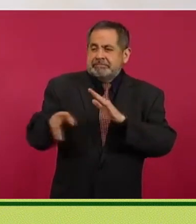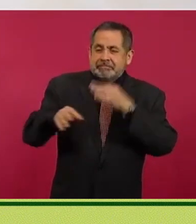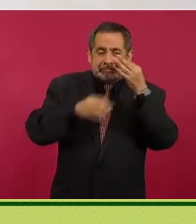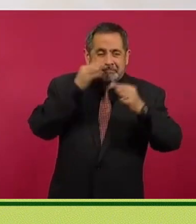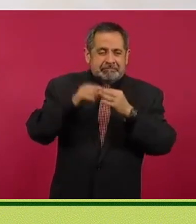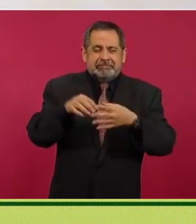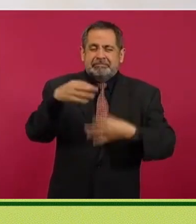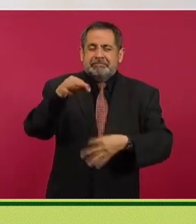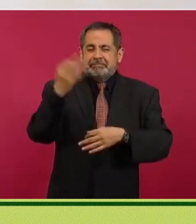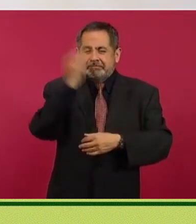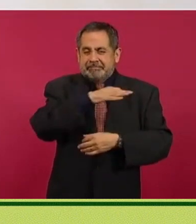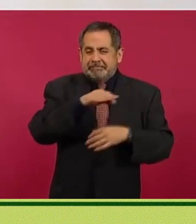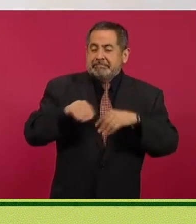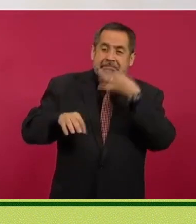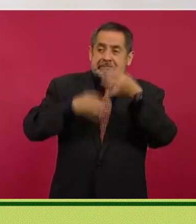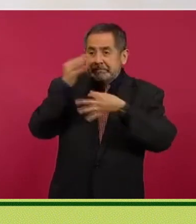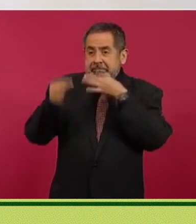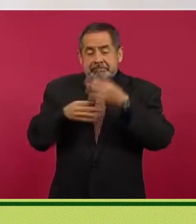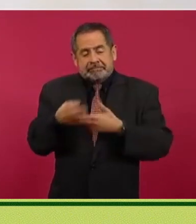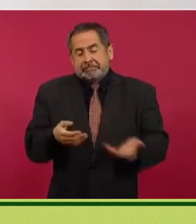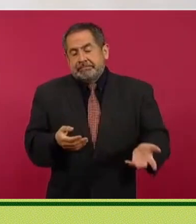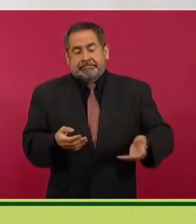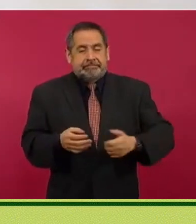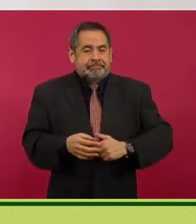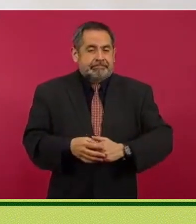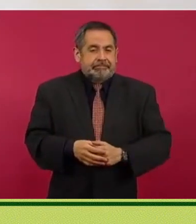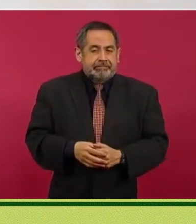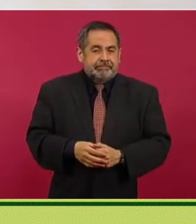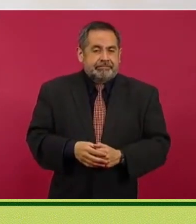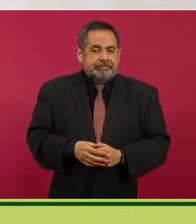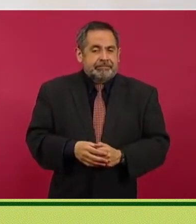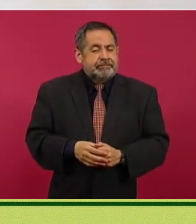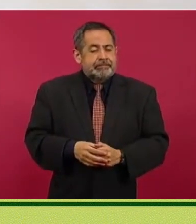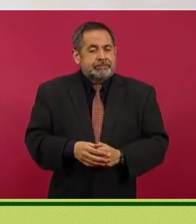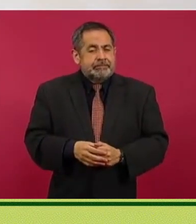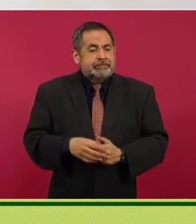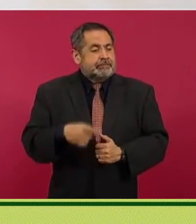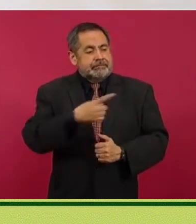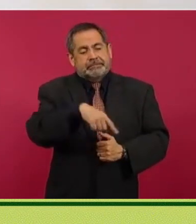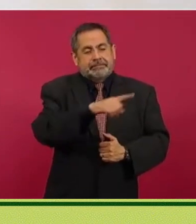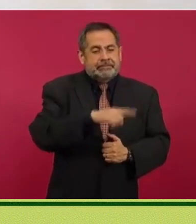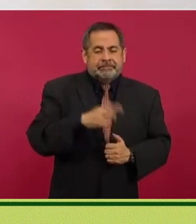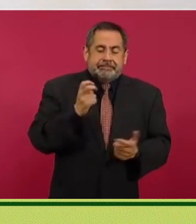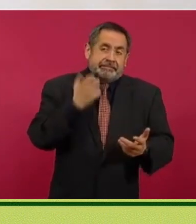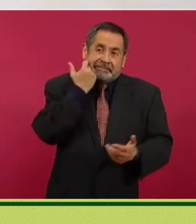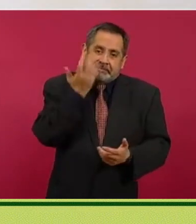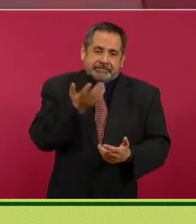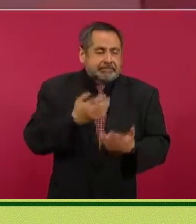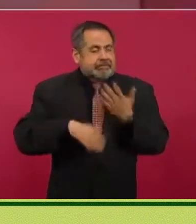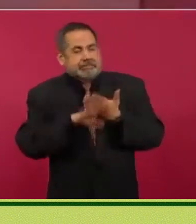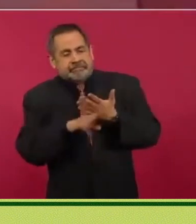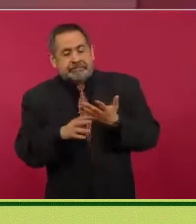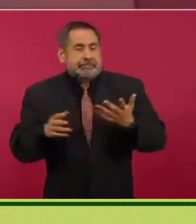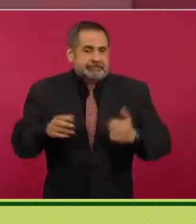queriendo decir